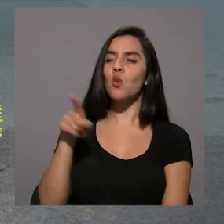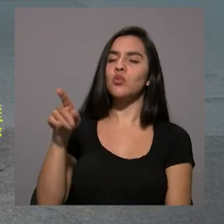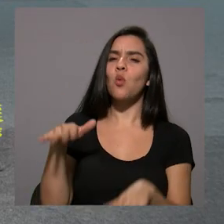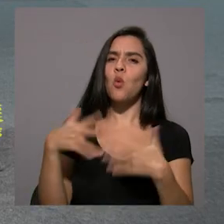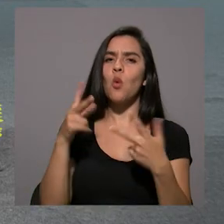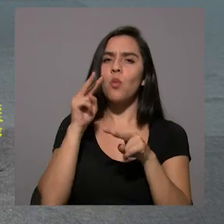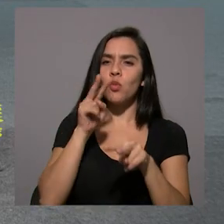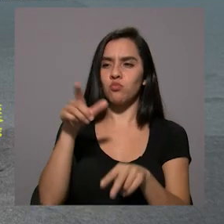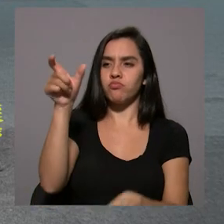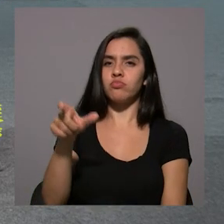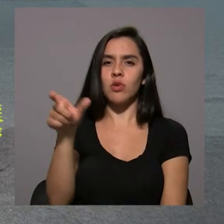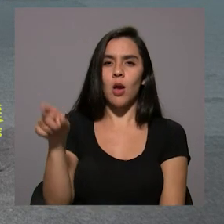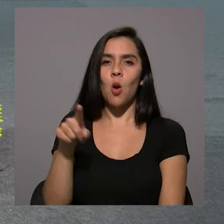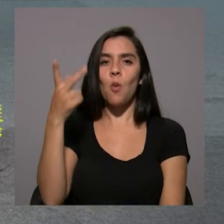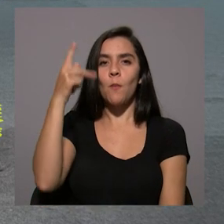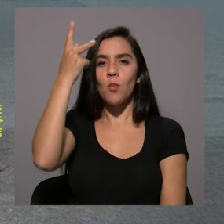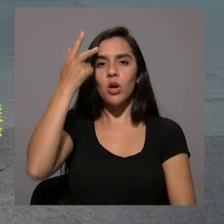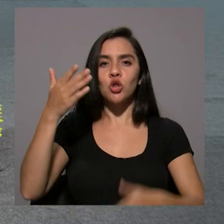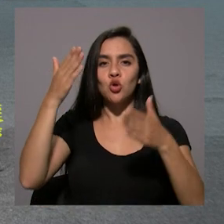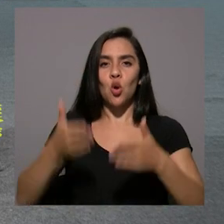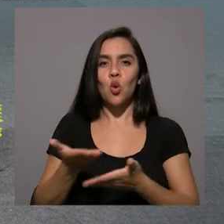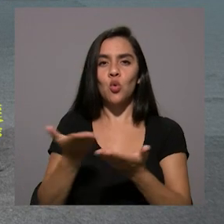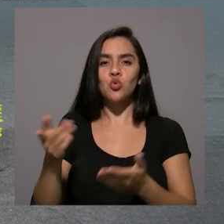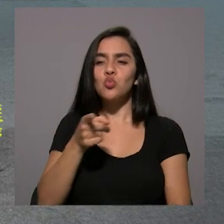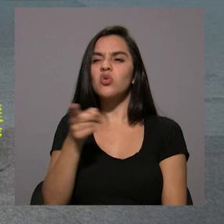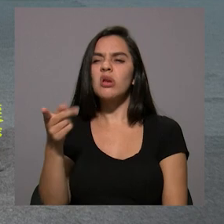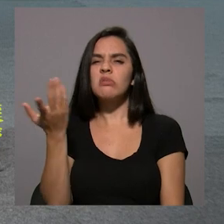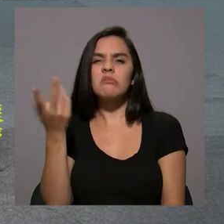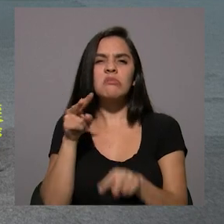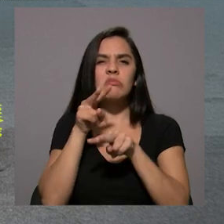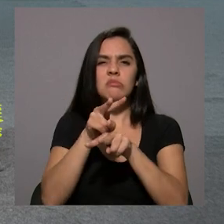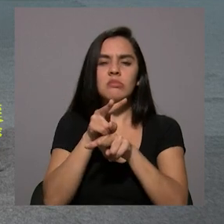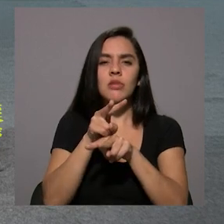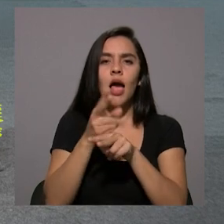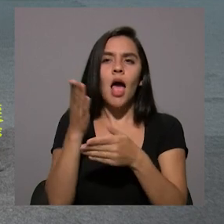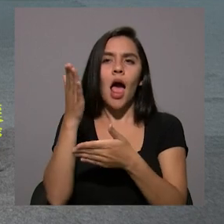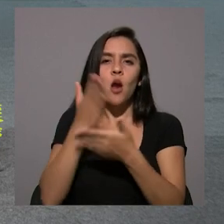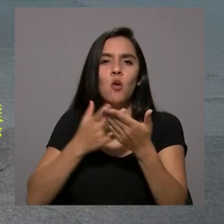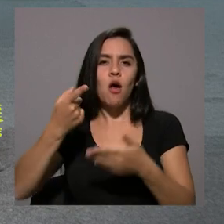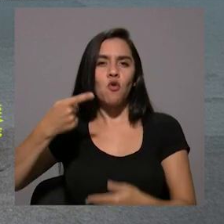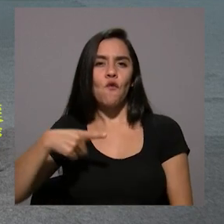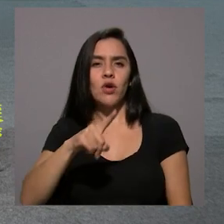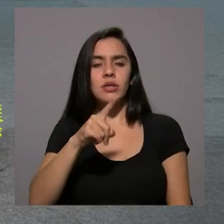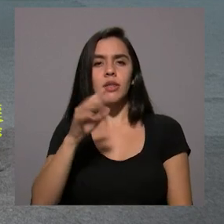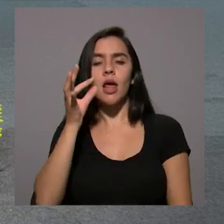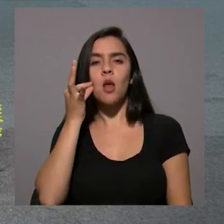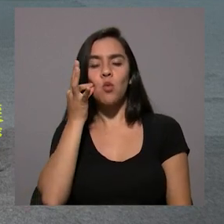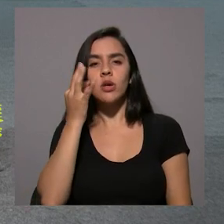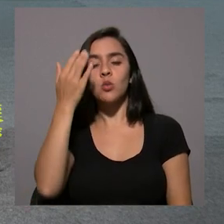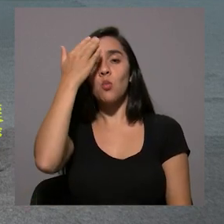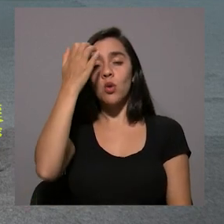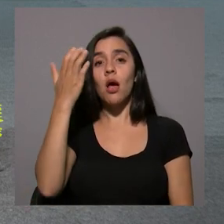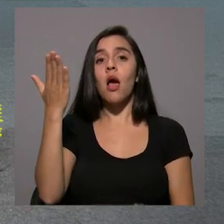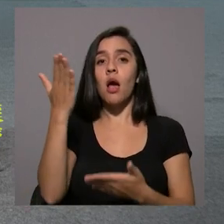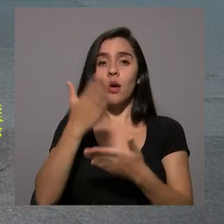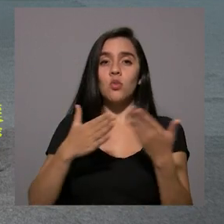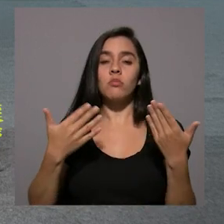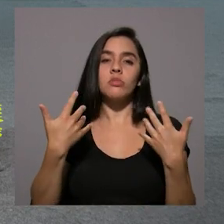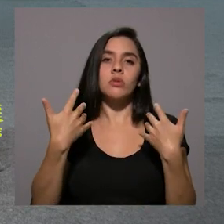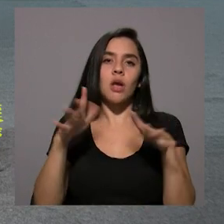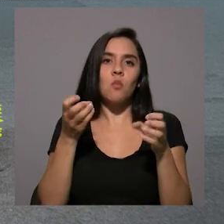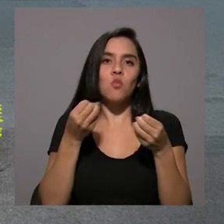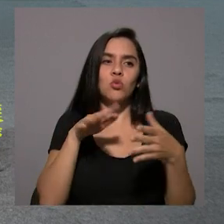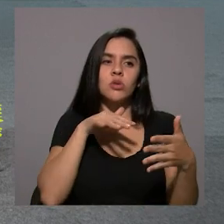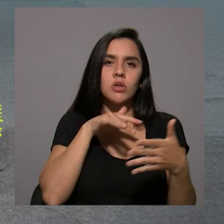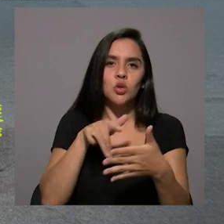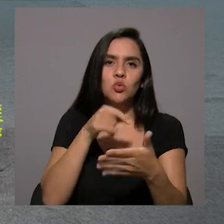observaron como politólogos, cómo observaron las ofensas hacia las mujeres? Porque son las que ya